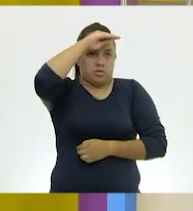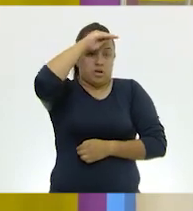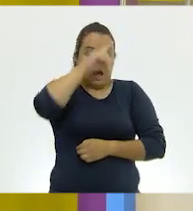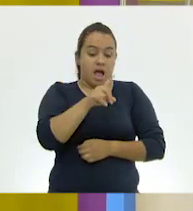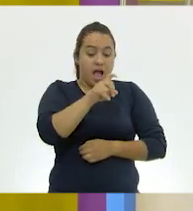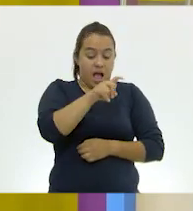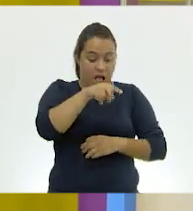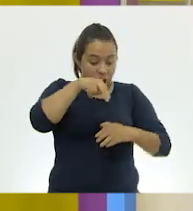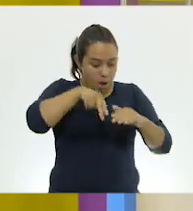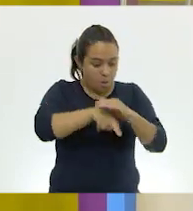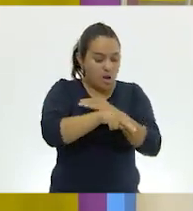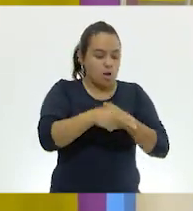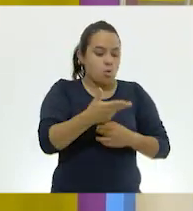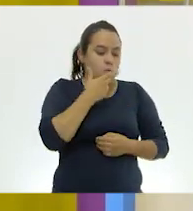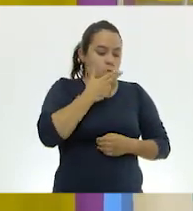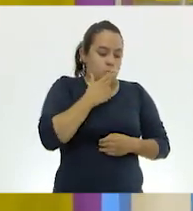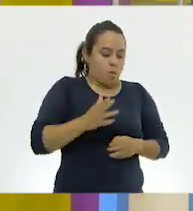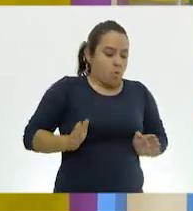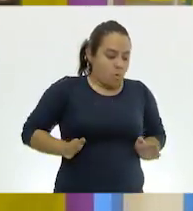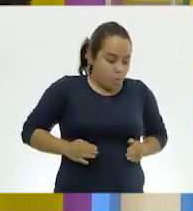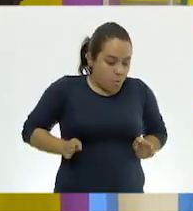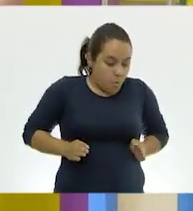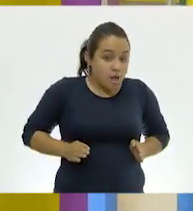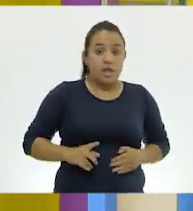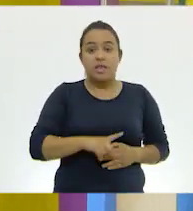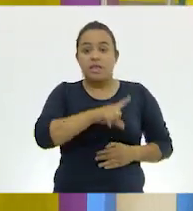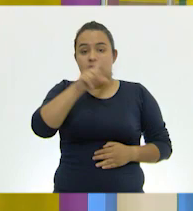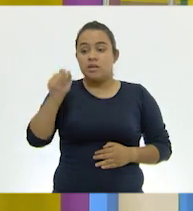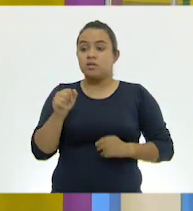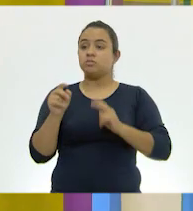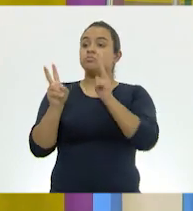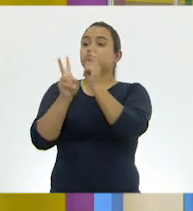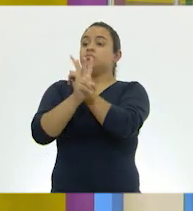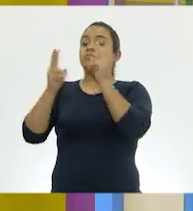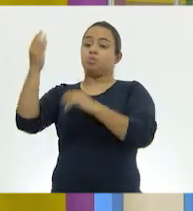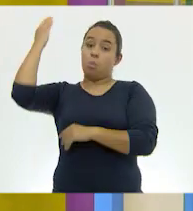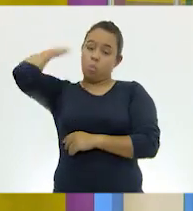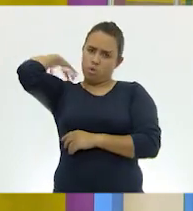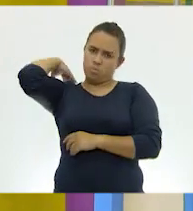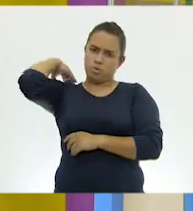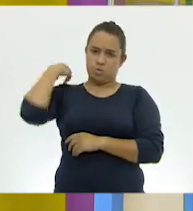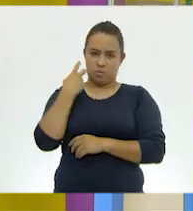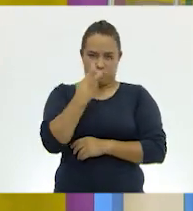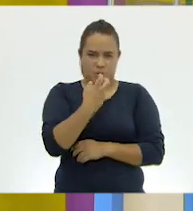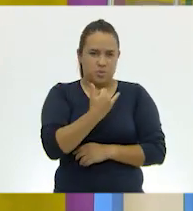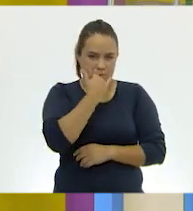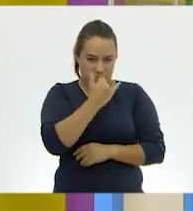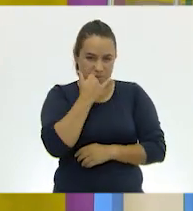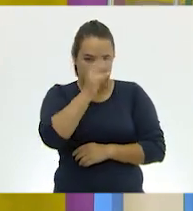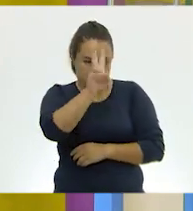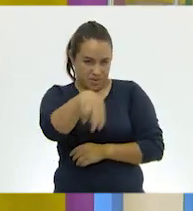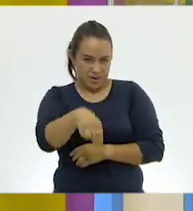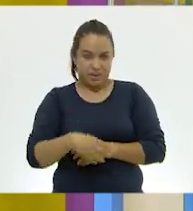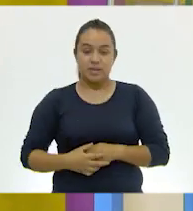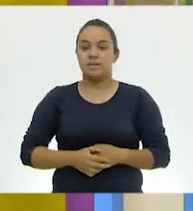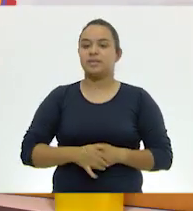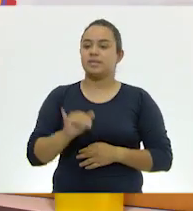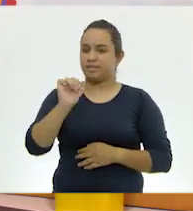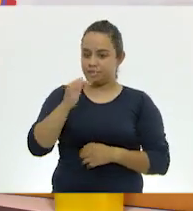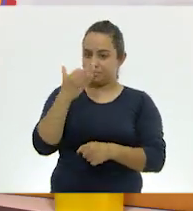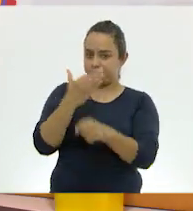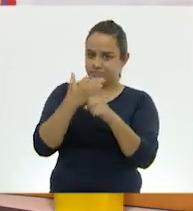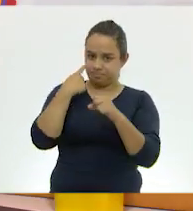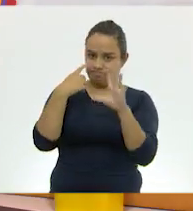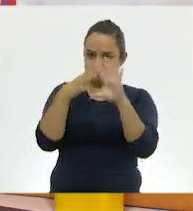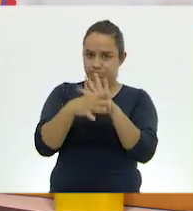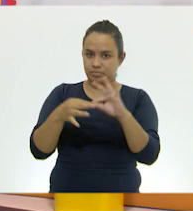meten a nadar usan sus branquias y cuando salen ya respiran con sus pulmones, pero creo que estoy equivocado, ¿verdad? Bueno, ahorita vamos